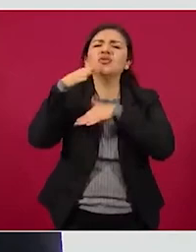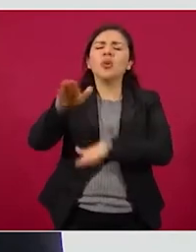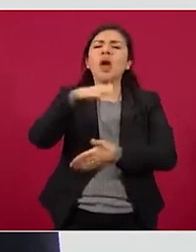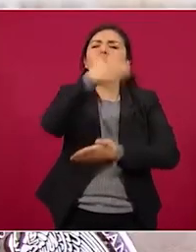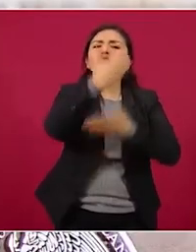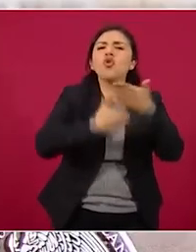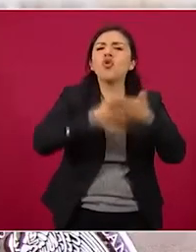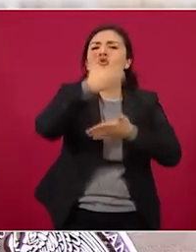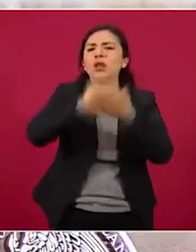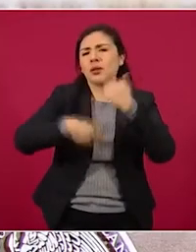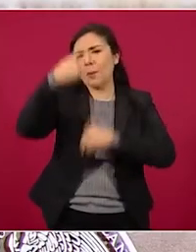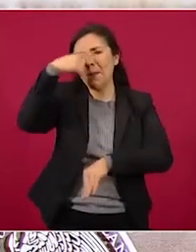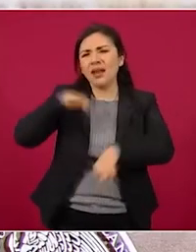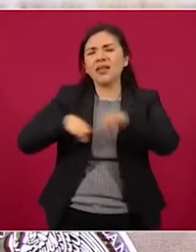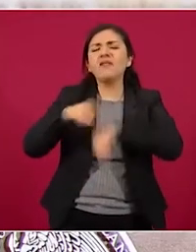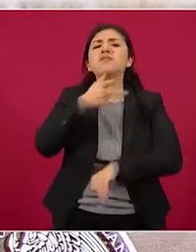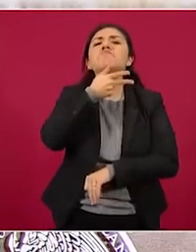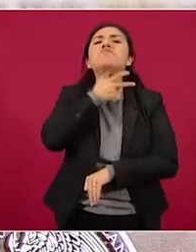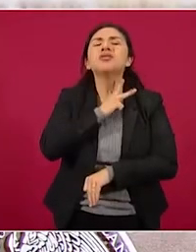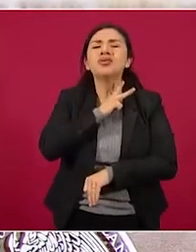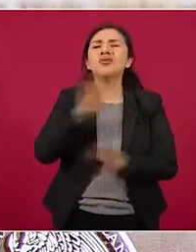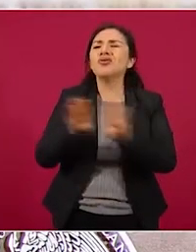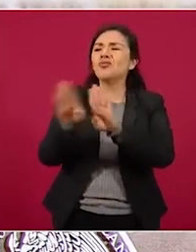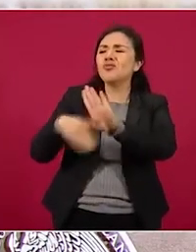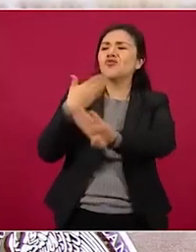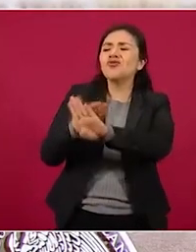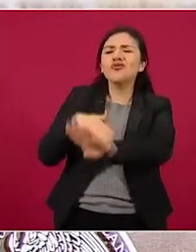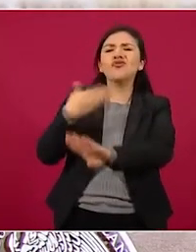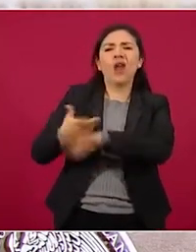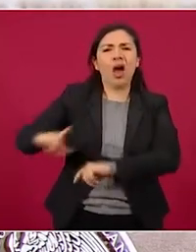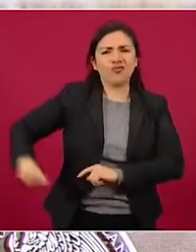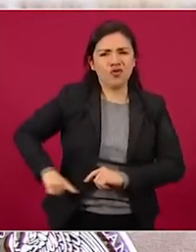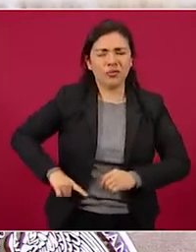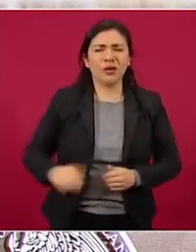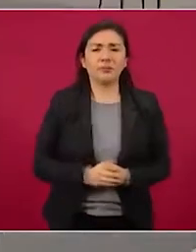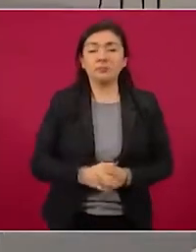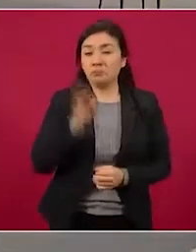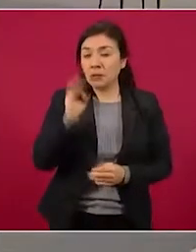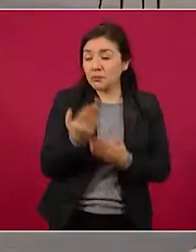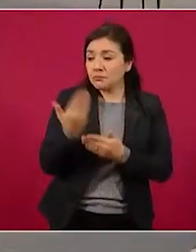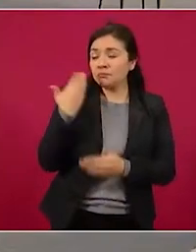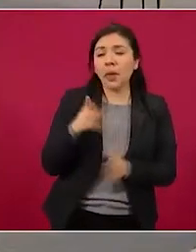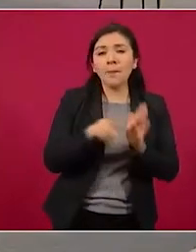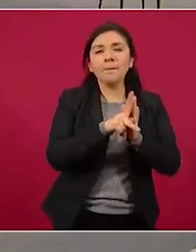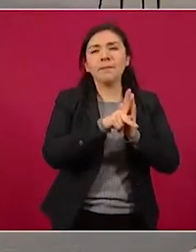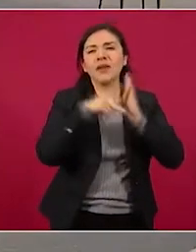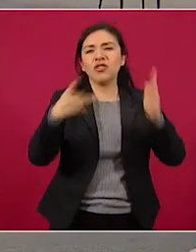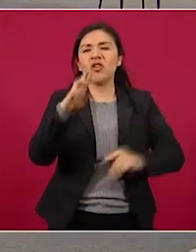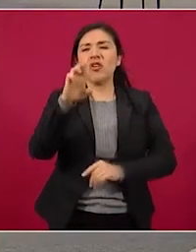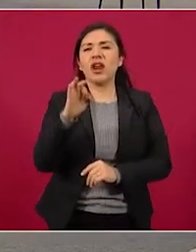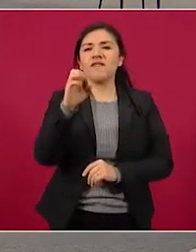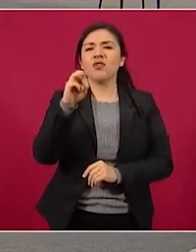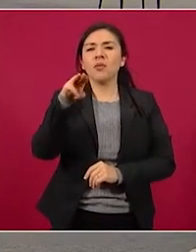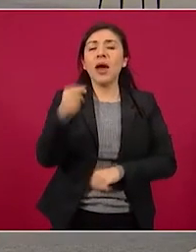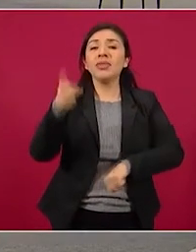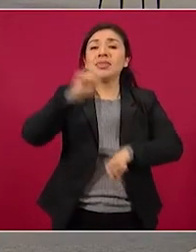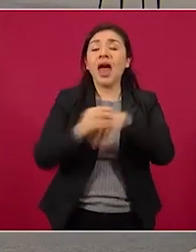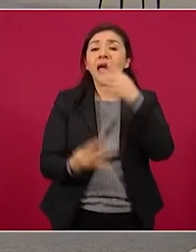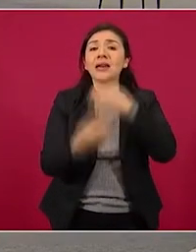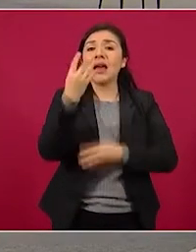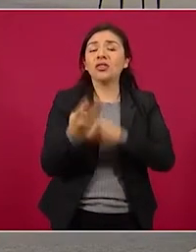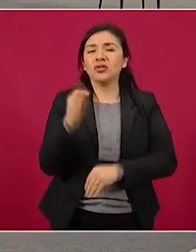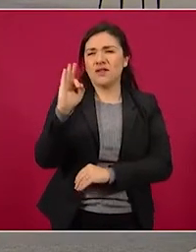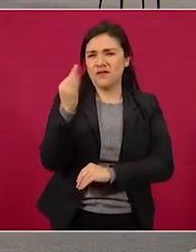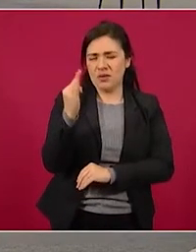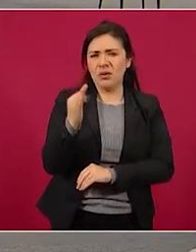de perjudicar al gobierno. El 14 de febrero pasado, el periódico Reforma publica un artículo que consigna